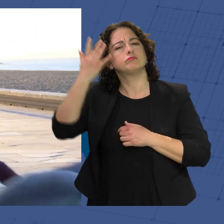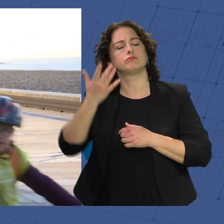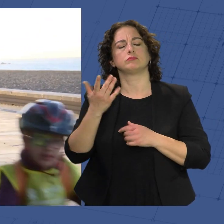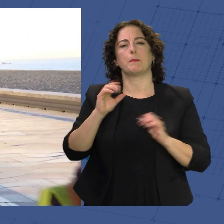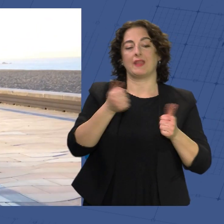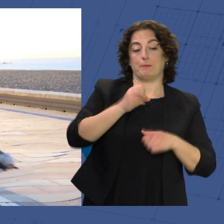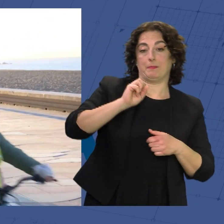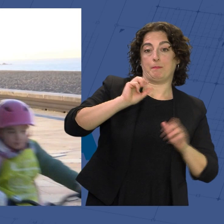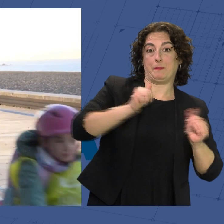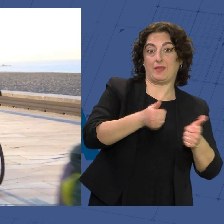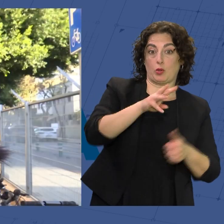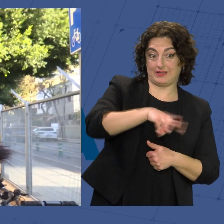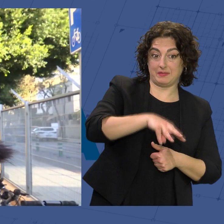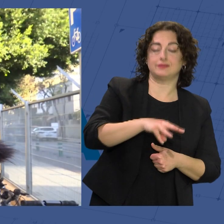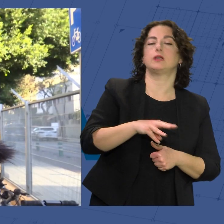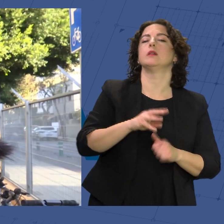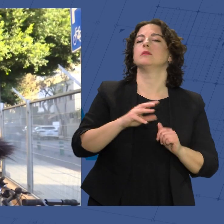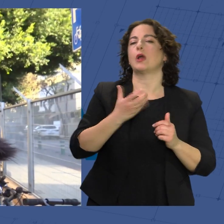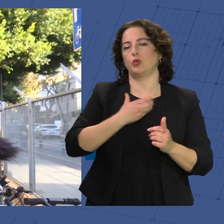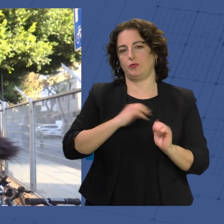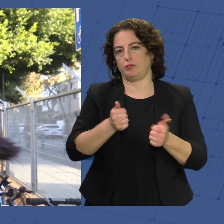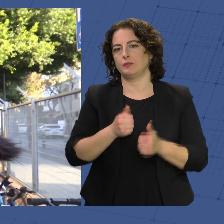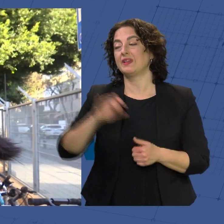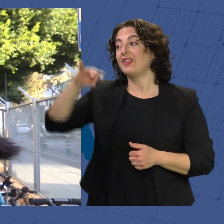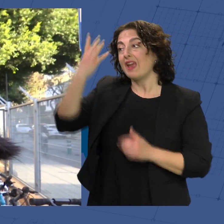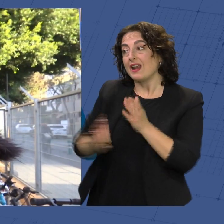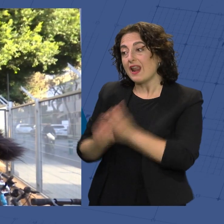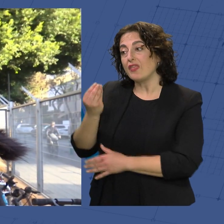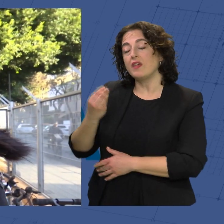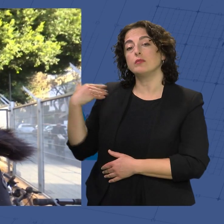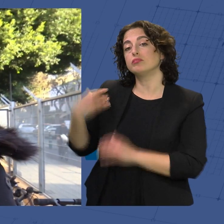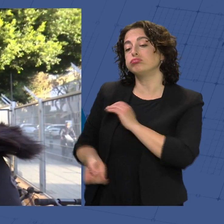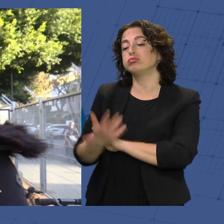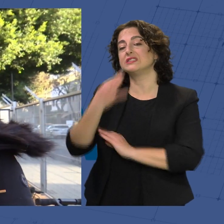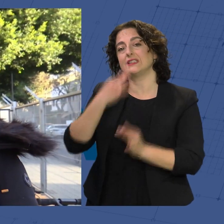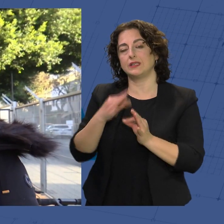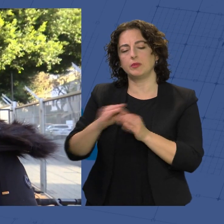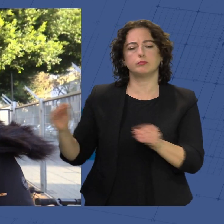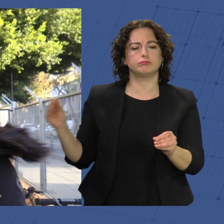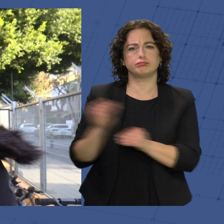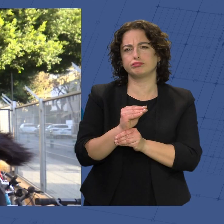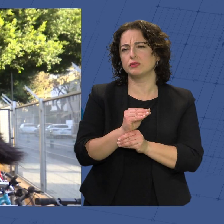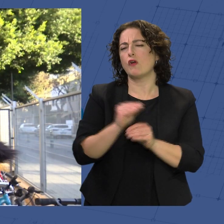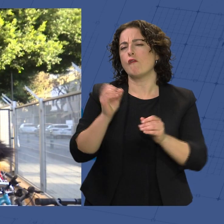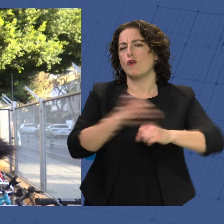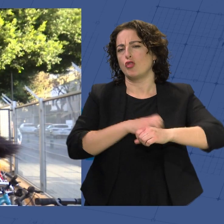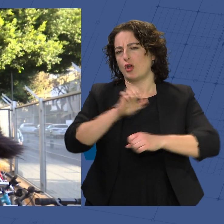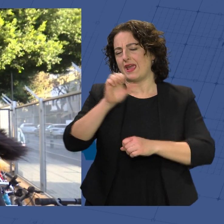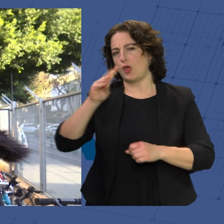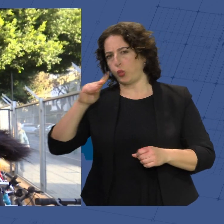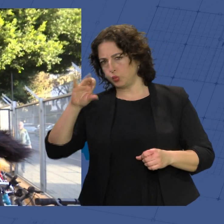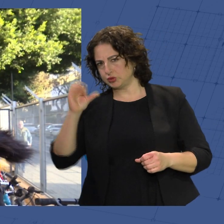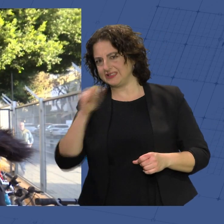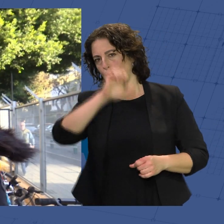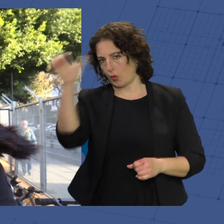trimestre, que ahora está concluyendo. Es una iniciativa que nació en septiembre, que está financiada con fondos europeos a través del EDUCI, y se